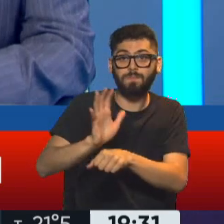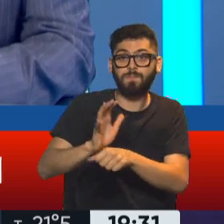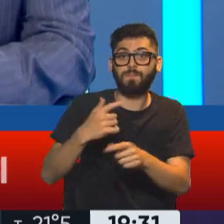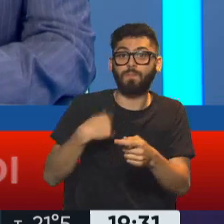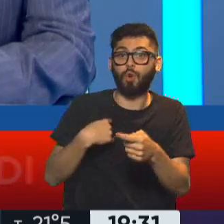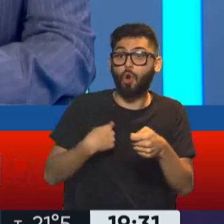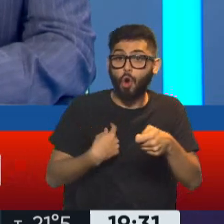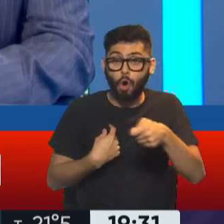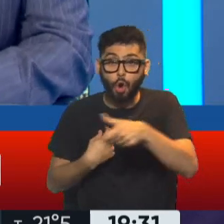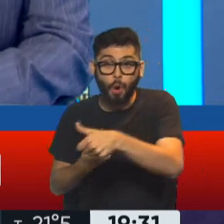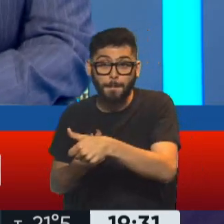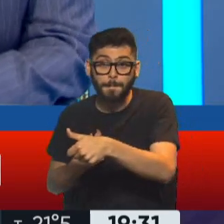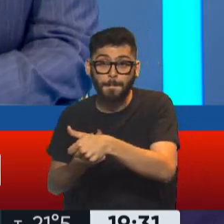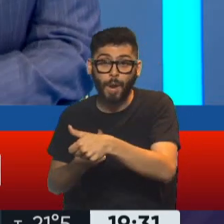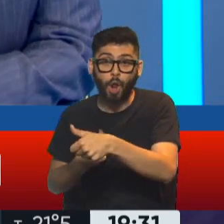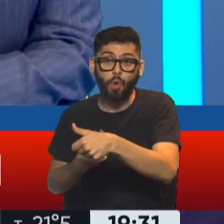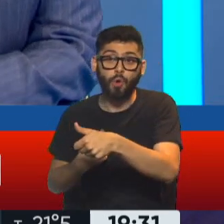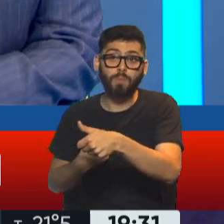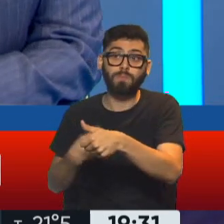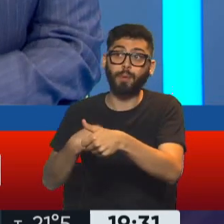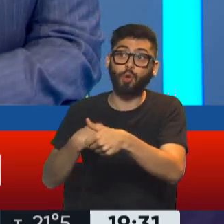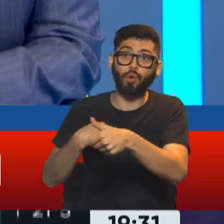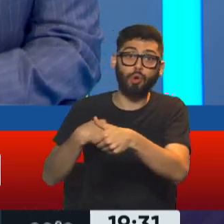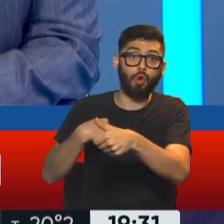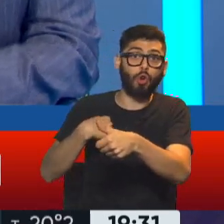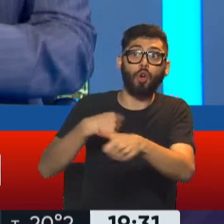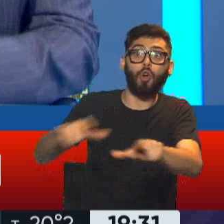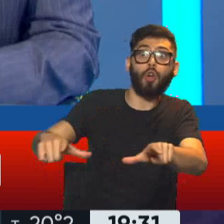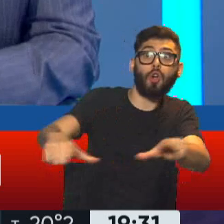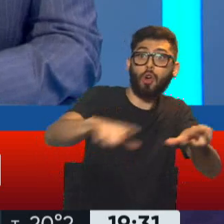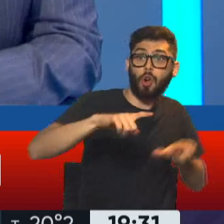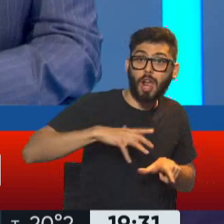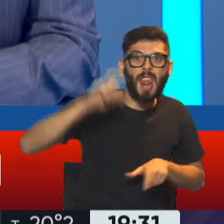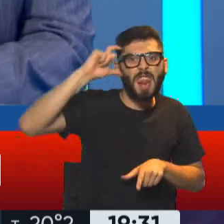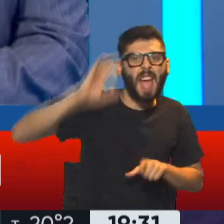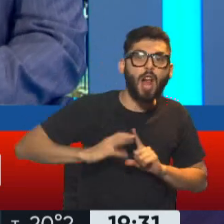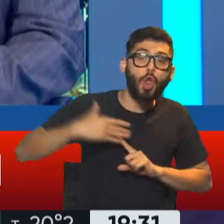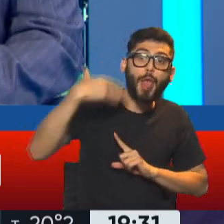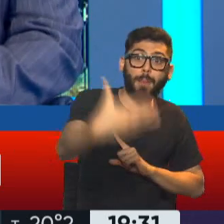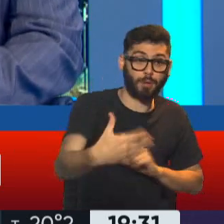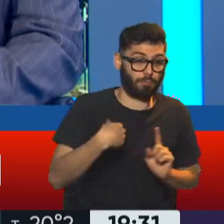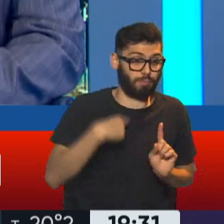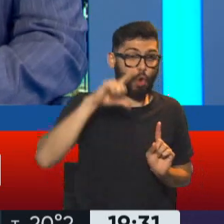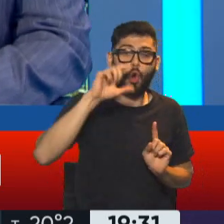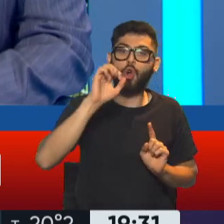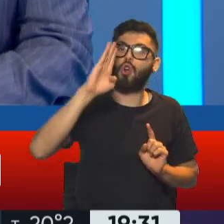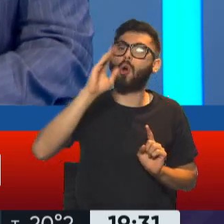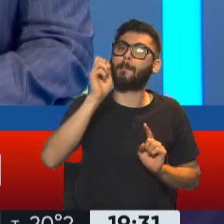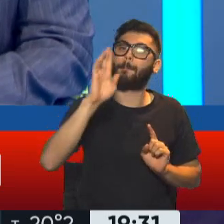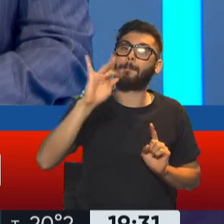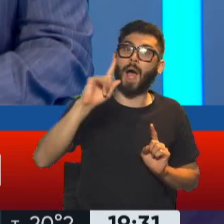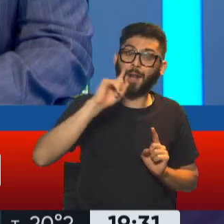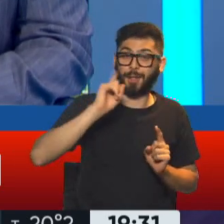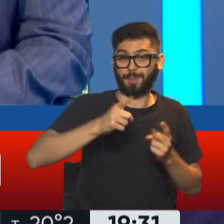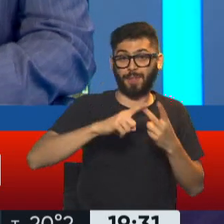algo de lo cual se iban a hacer cargo 10 años después, cuando ya el gobierno que integraba Lombardi y Fernando de la Rúa no